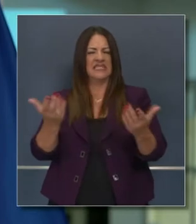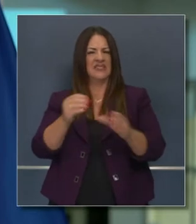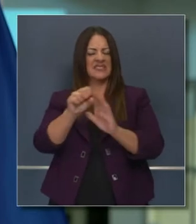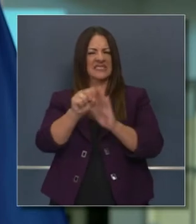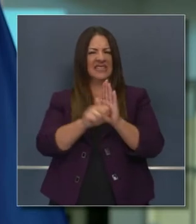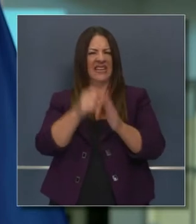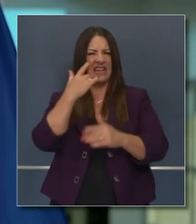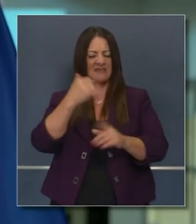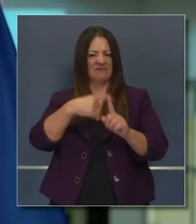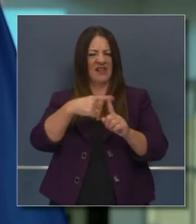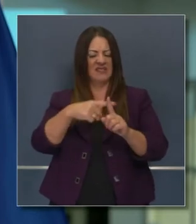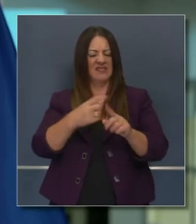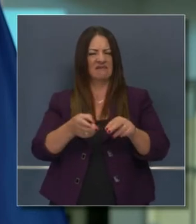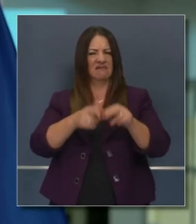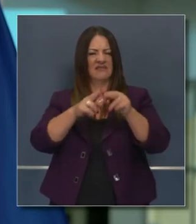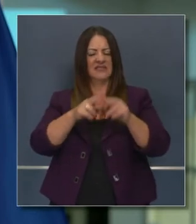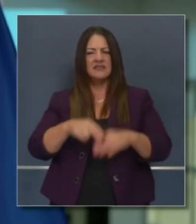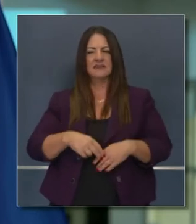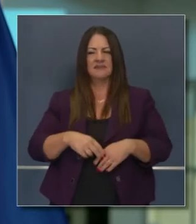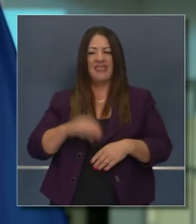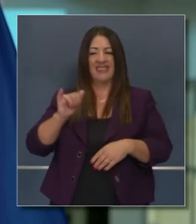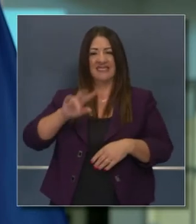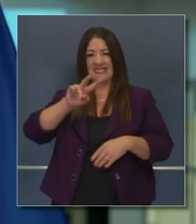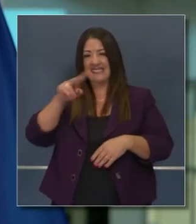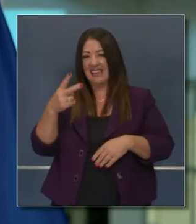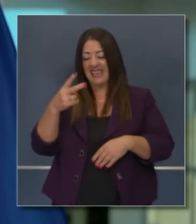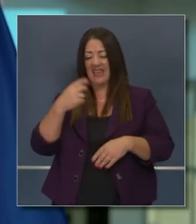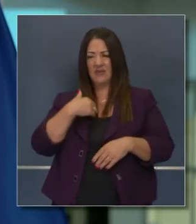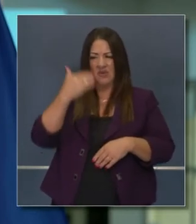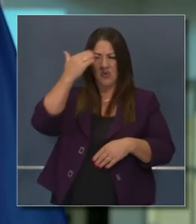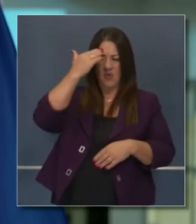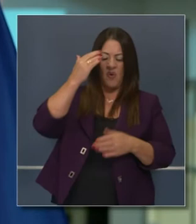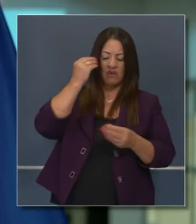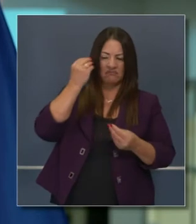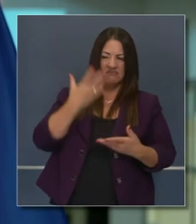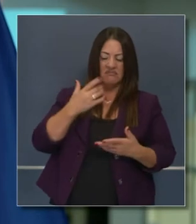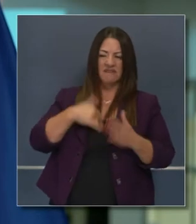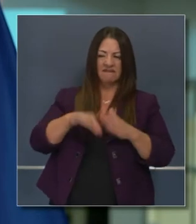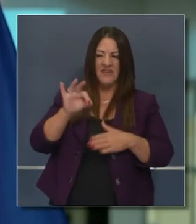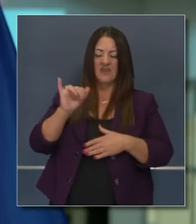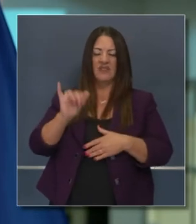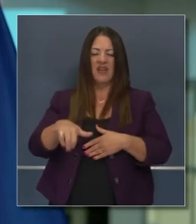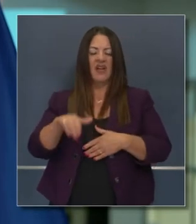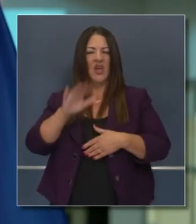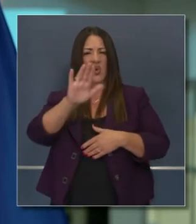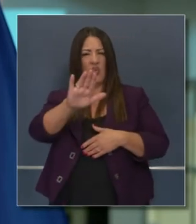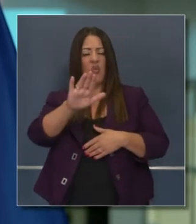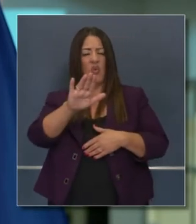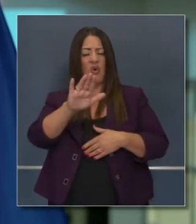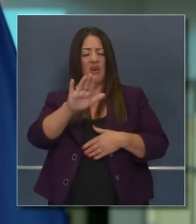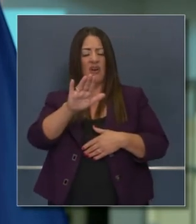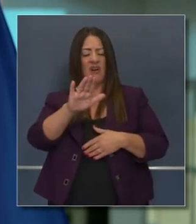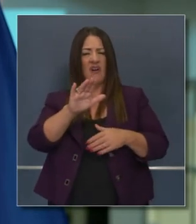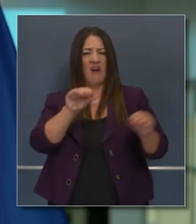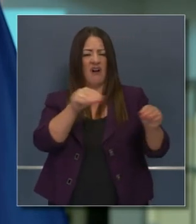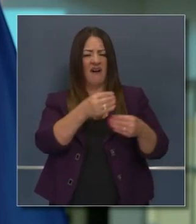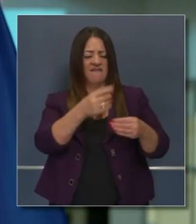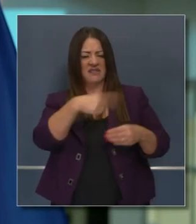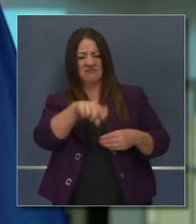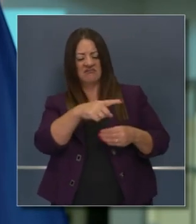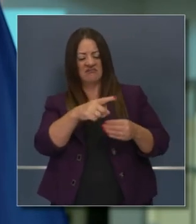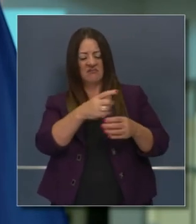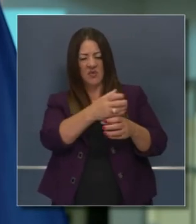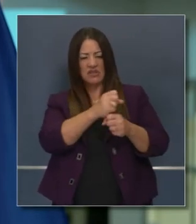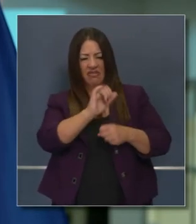y el índice de casos positivos. O sea, su administración se basó en estos datos para tomar